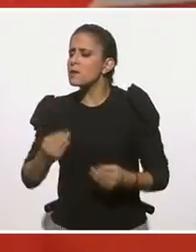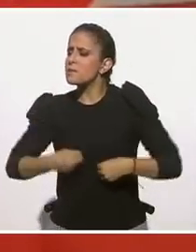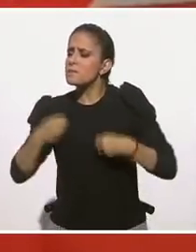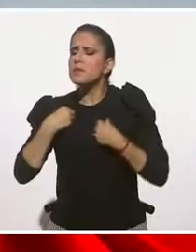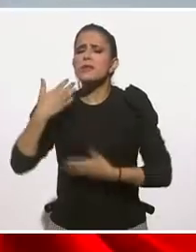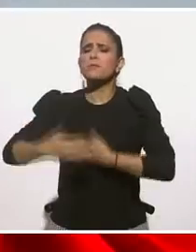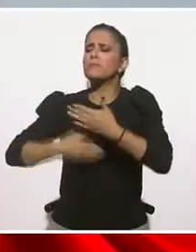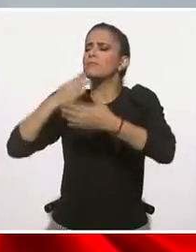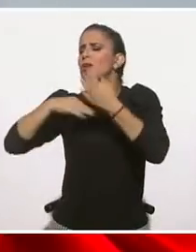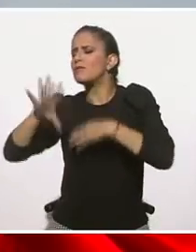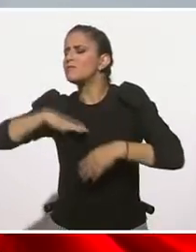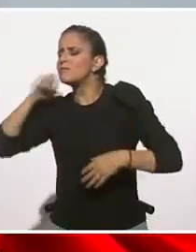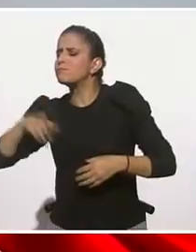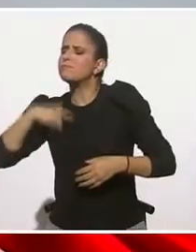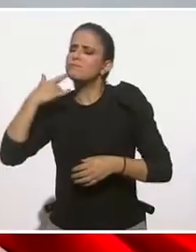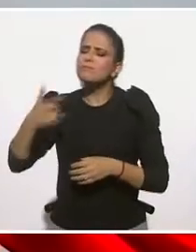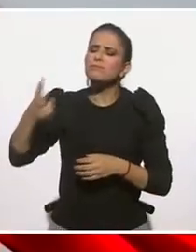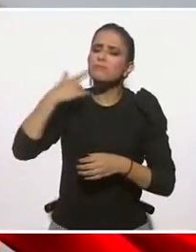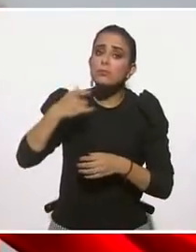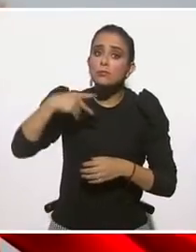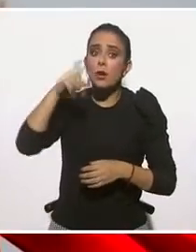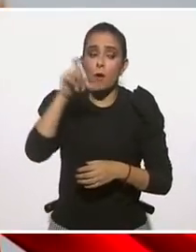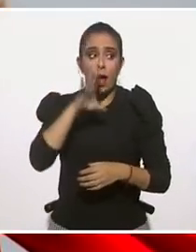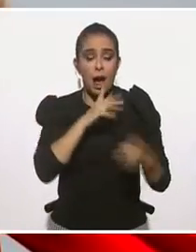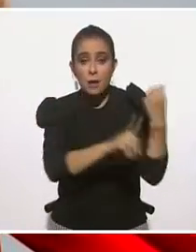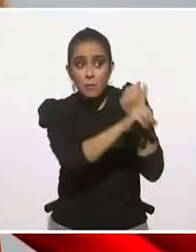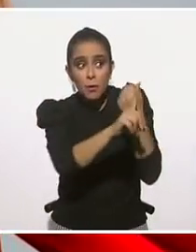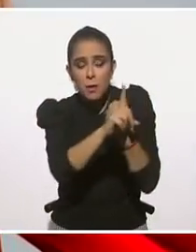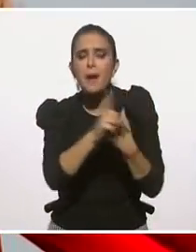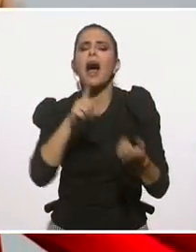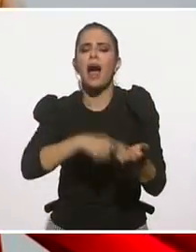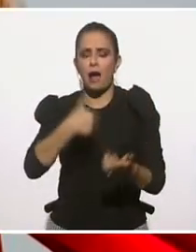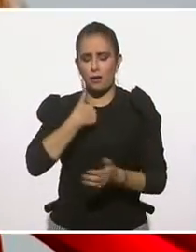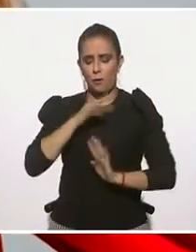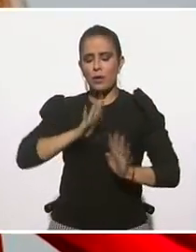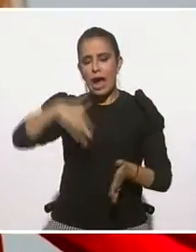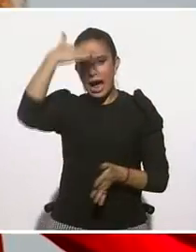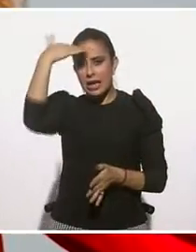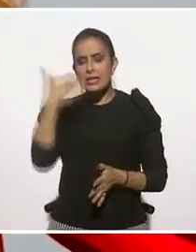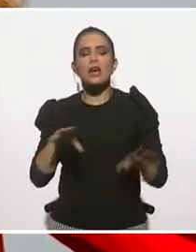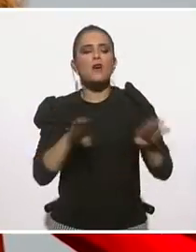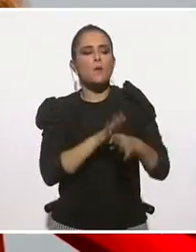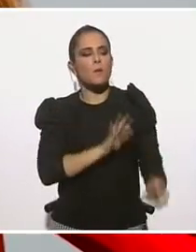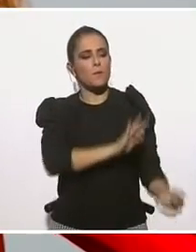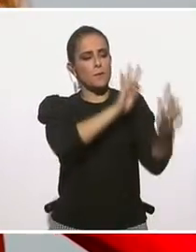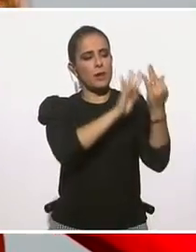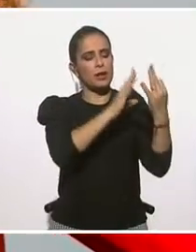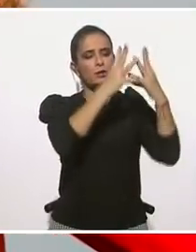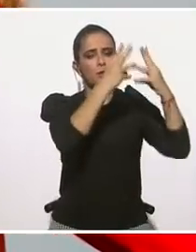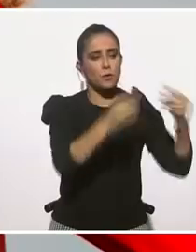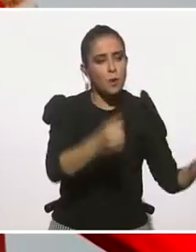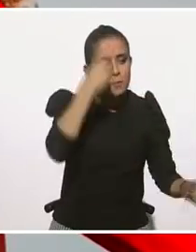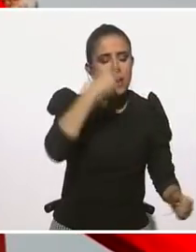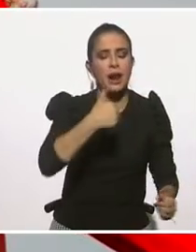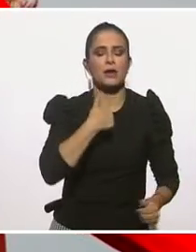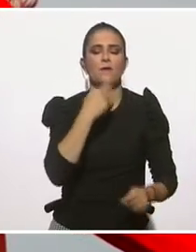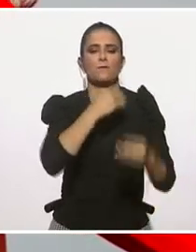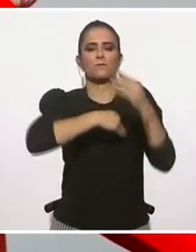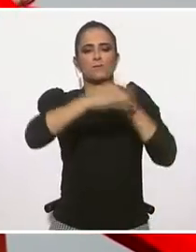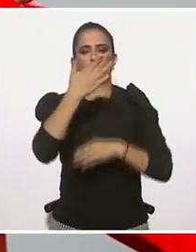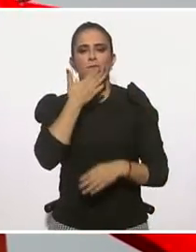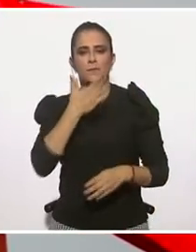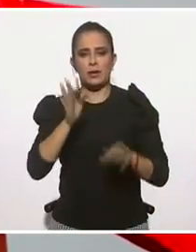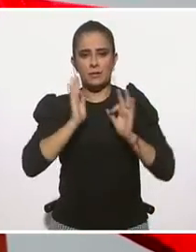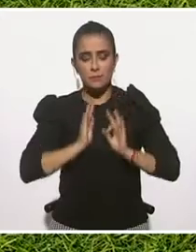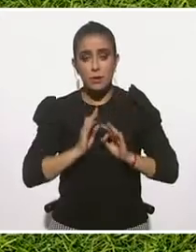a saber comportarnos y crecer dentro de la adversidad. Si nosotros fomentáramos la resiliencia desde niños,